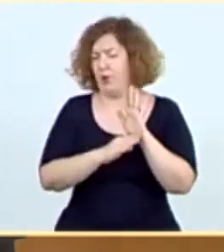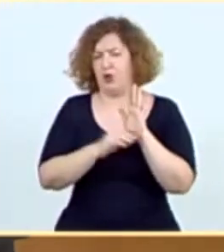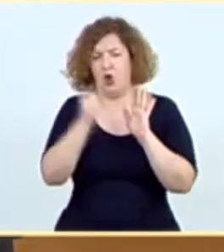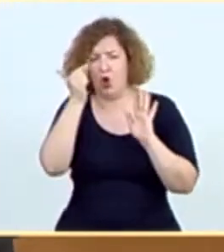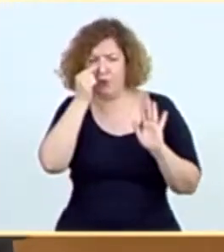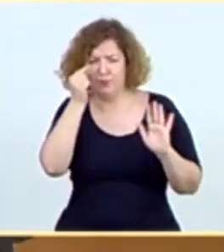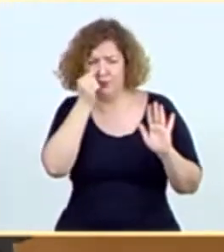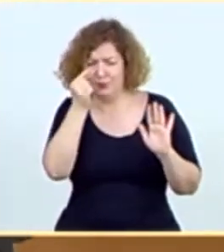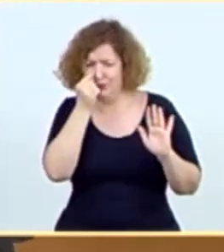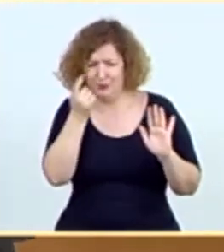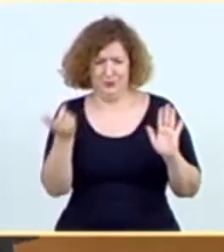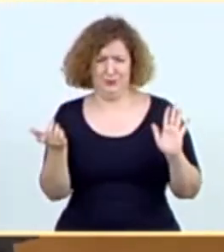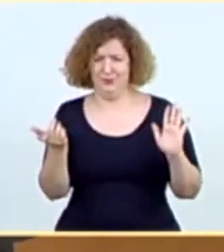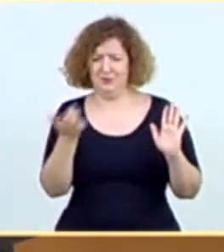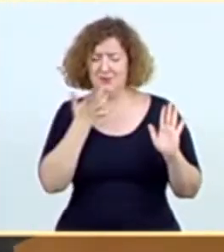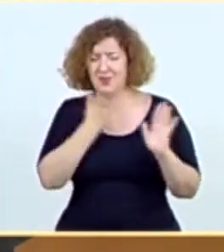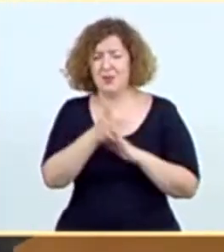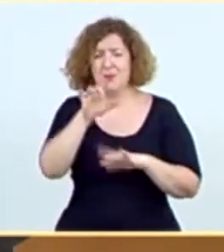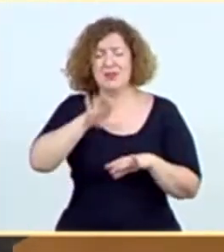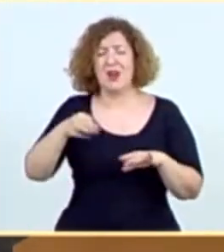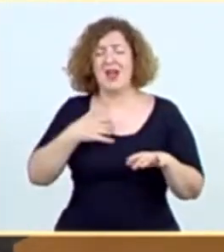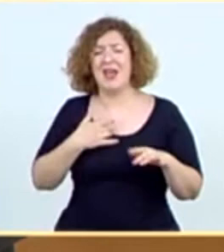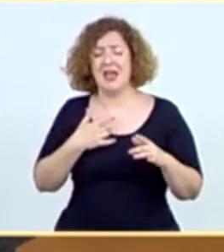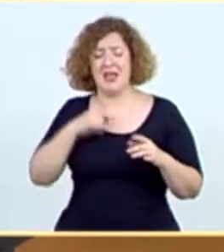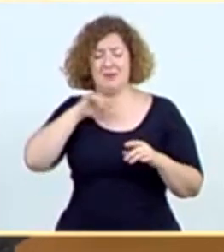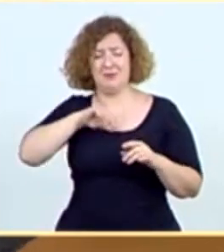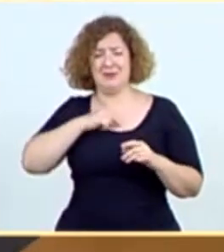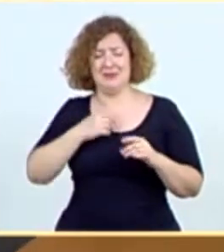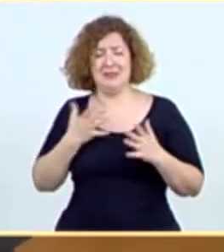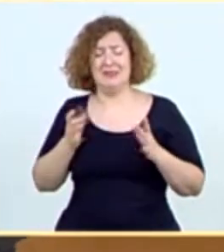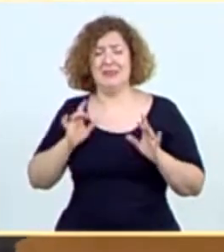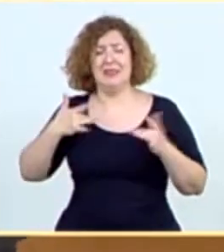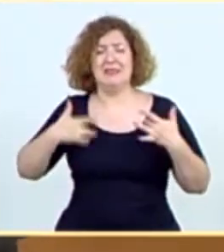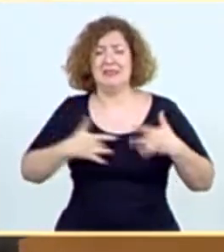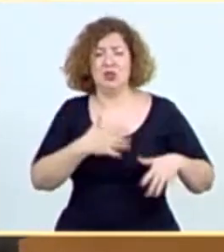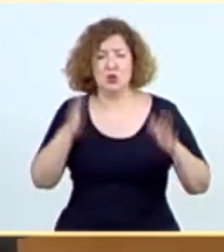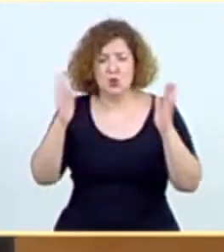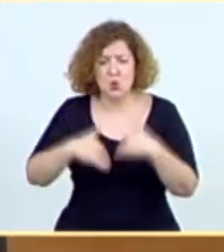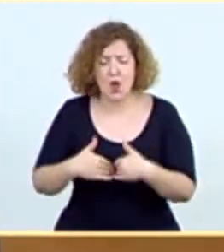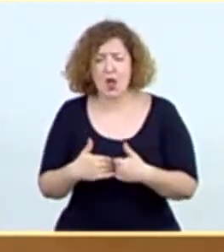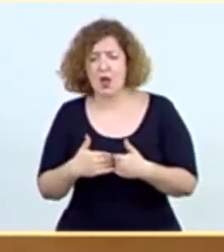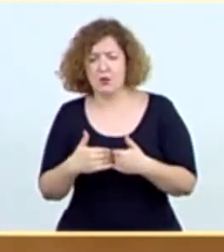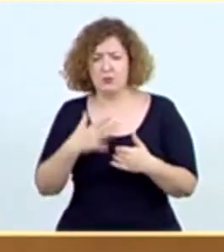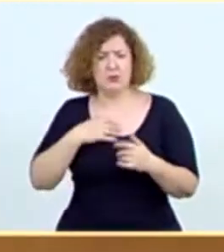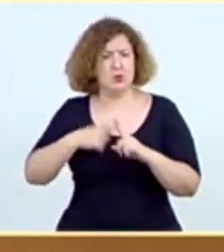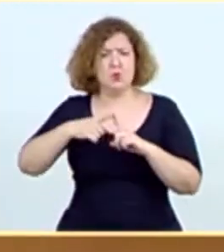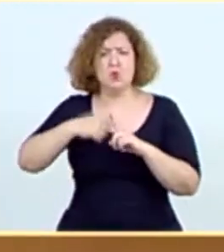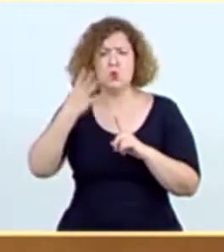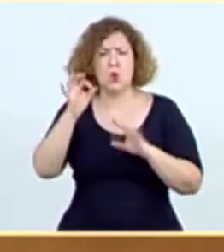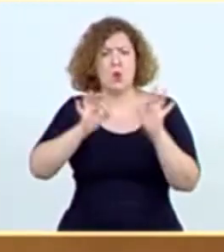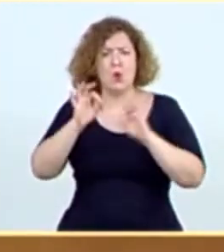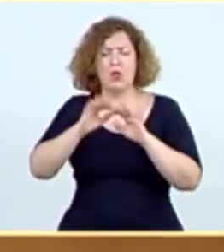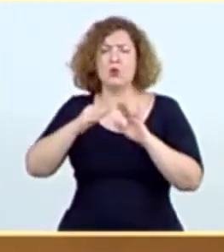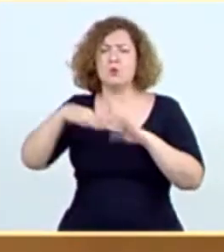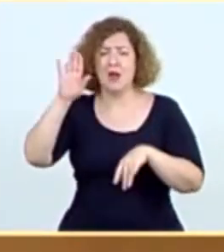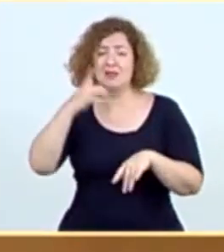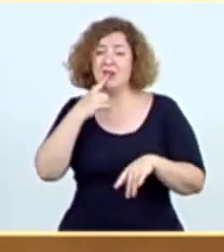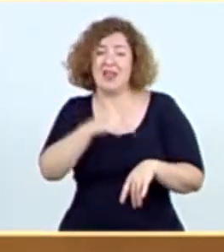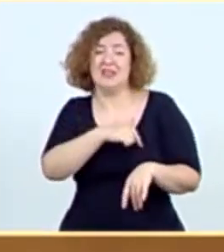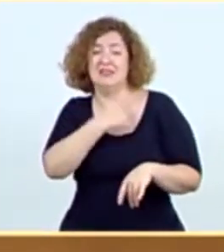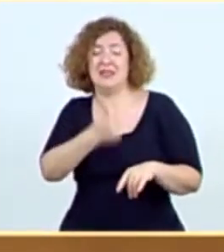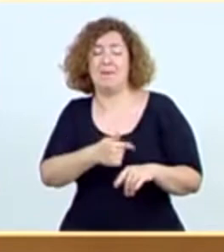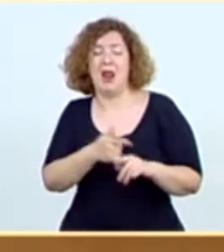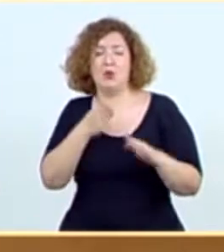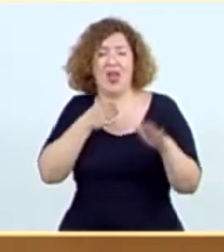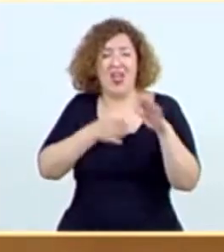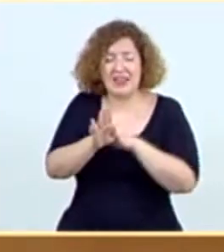Decían que el porcentaje de asintomáticos que se podían colar eran muy elevados, por encima del 40% y que el control de temperatura en el punto de entrada de